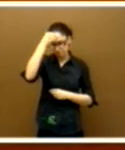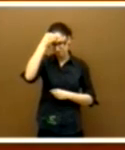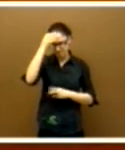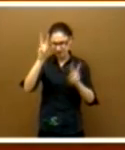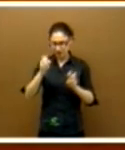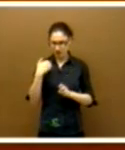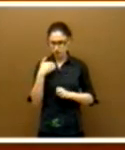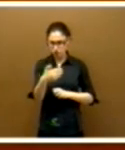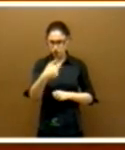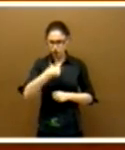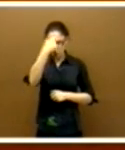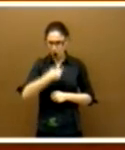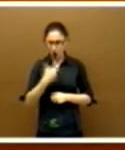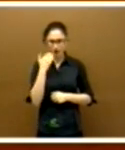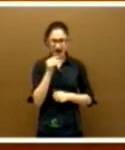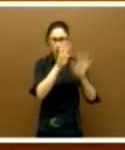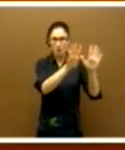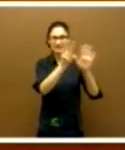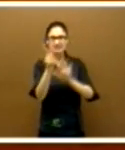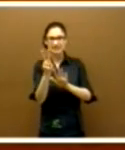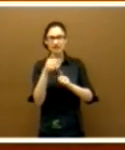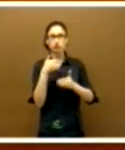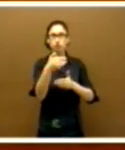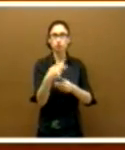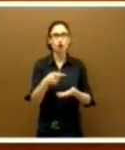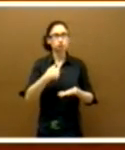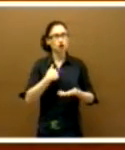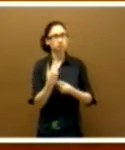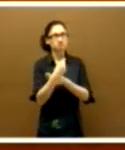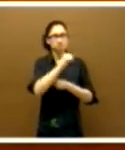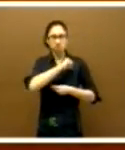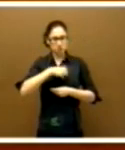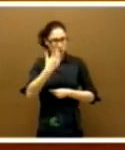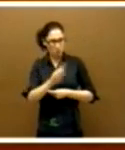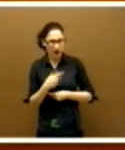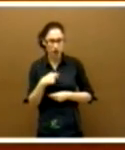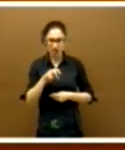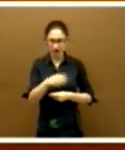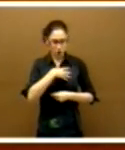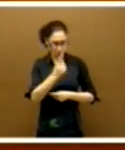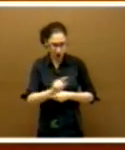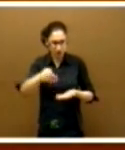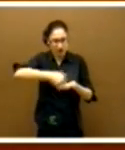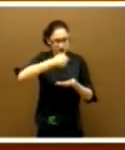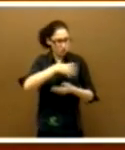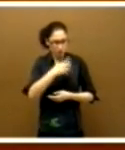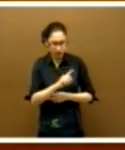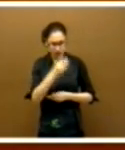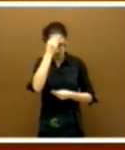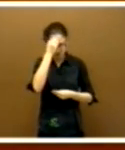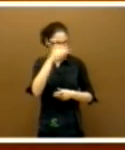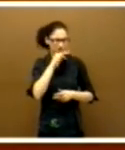años que quizá no pueda caminar o la que le lleven la comida a la boca cucharada a cucharada, como hace ella con su madre. Eso todavía queda lejos,